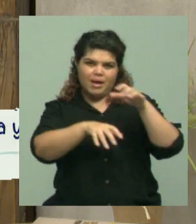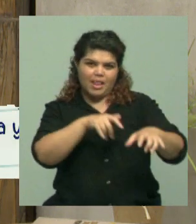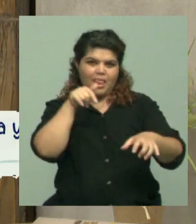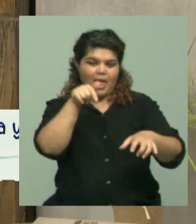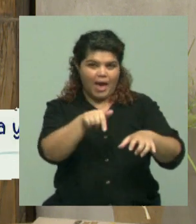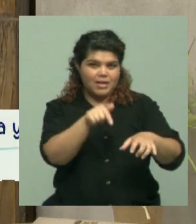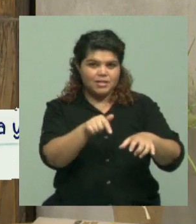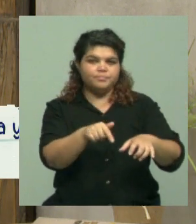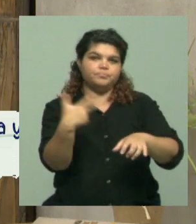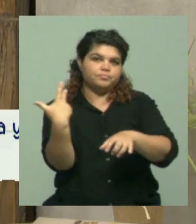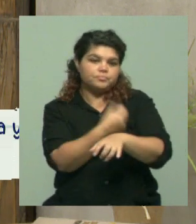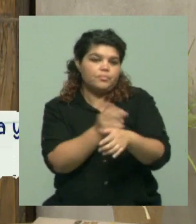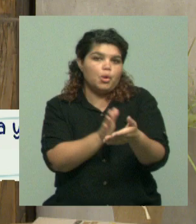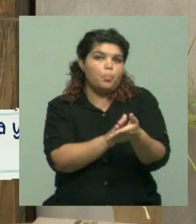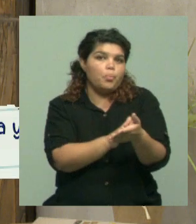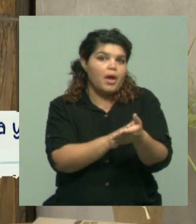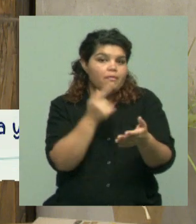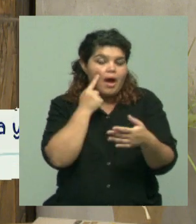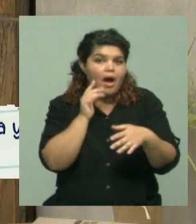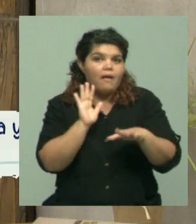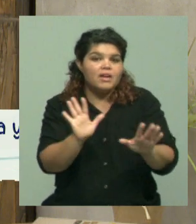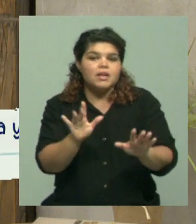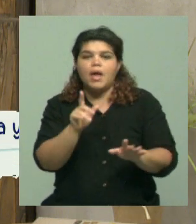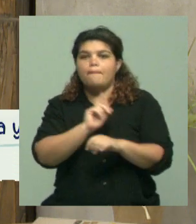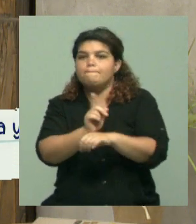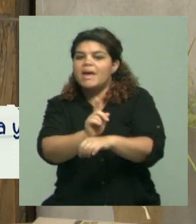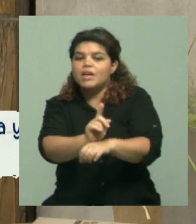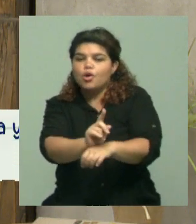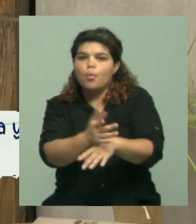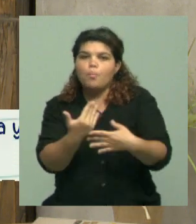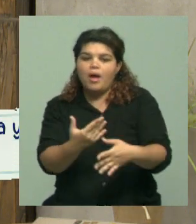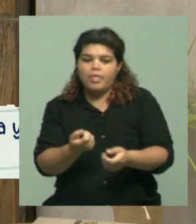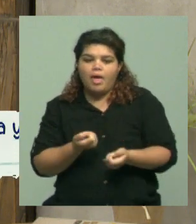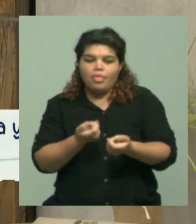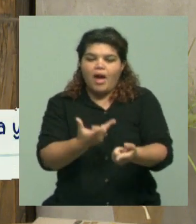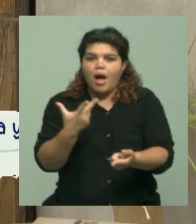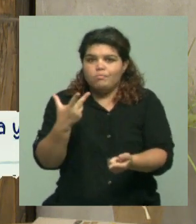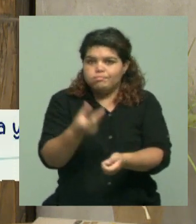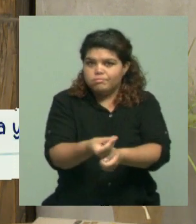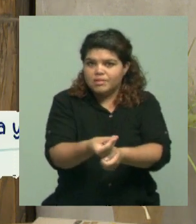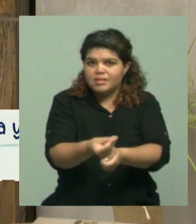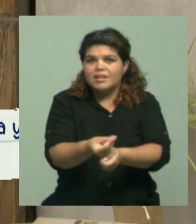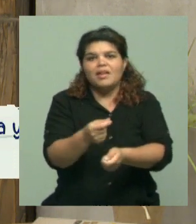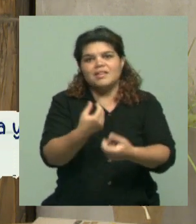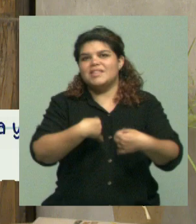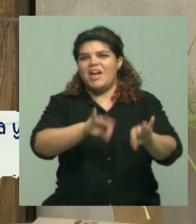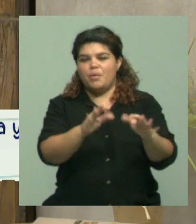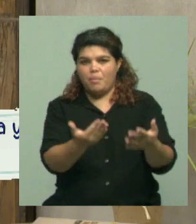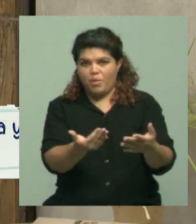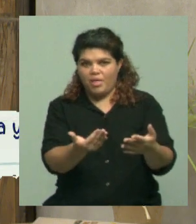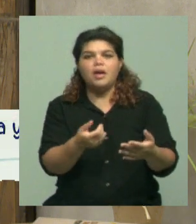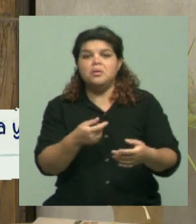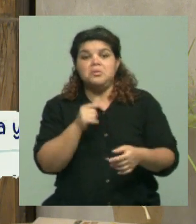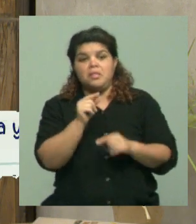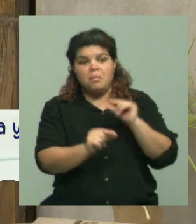es comercial para prevenir la leishmaniasis en perros, una vacuna para uso en caninos, ¿no? Sí. Sí, protegemos la